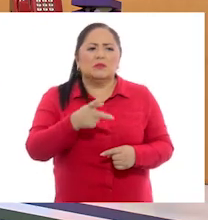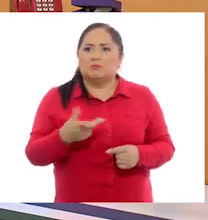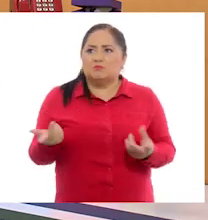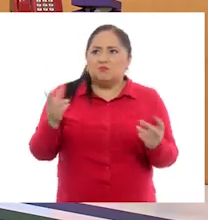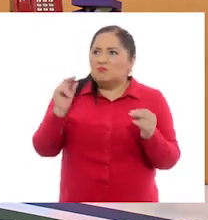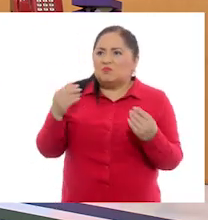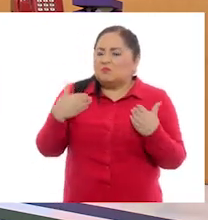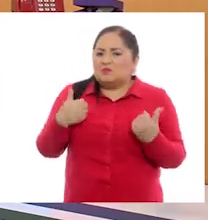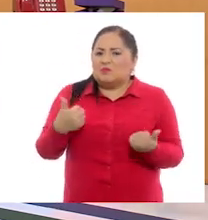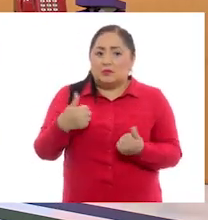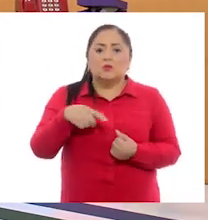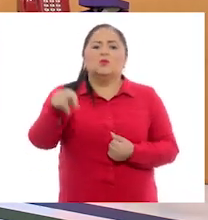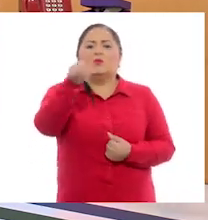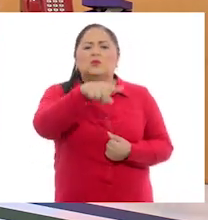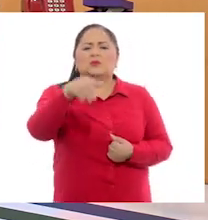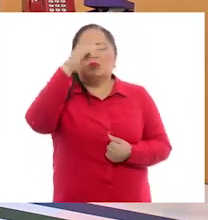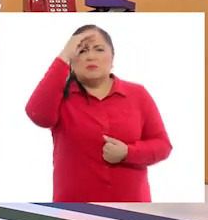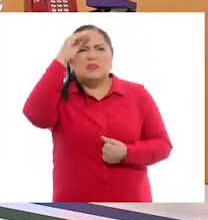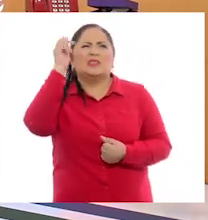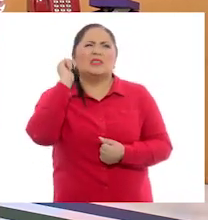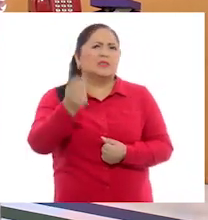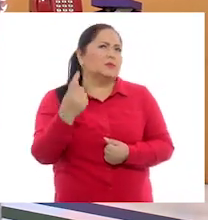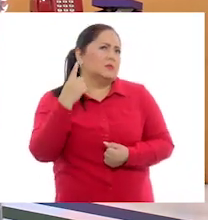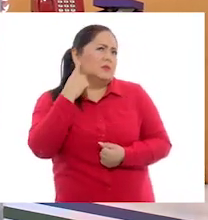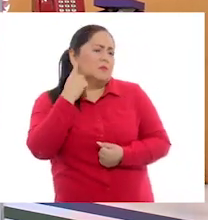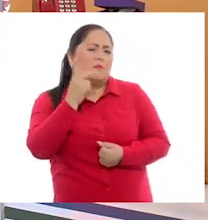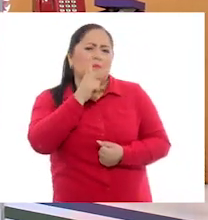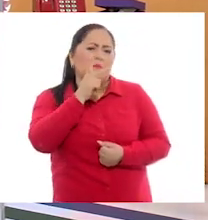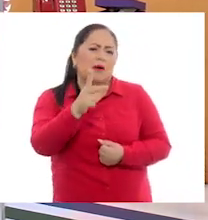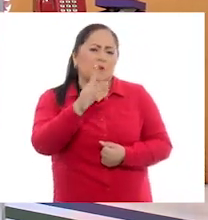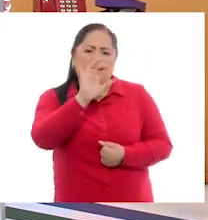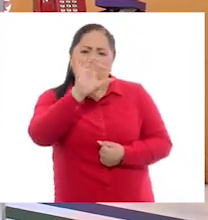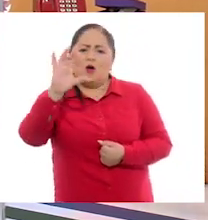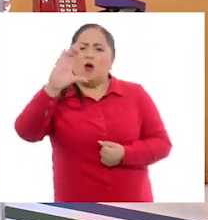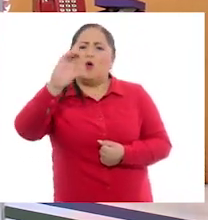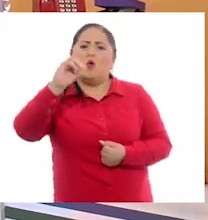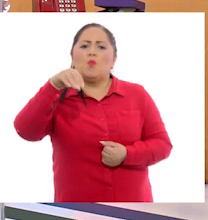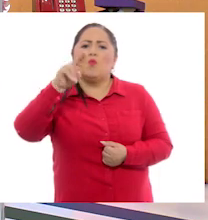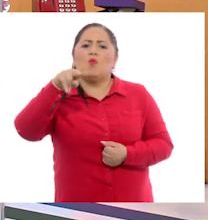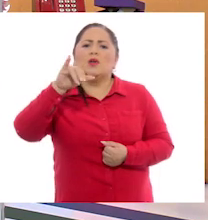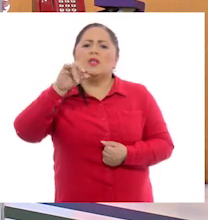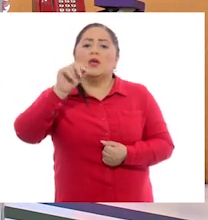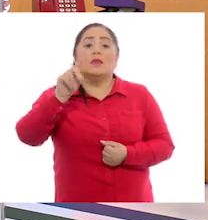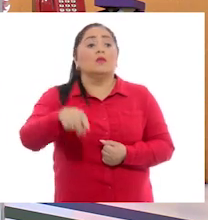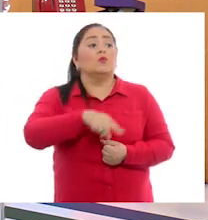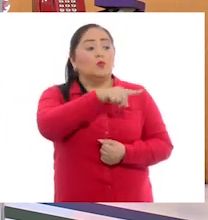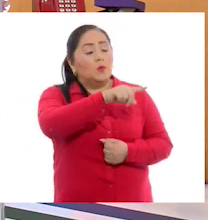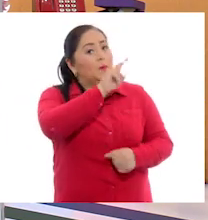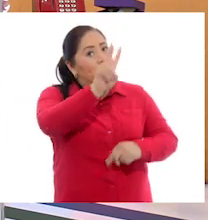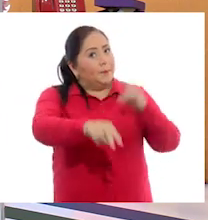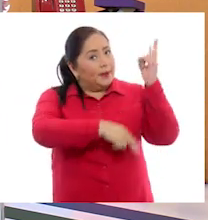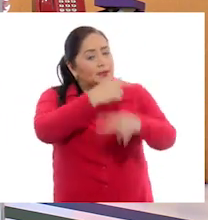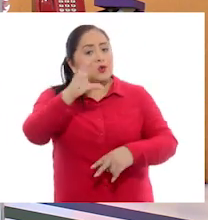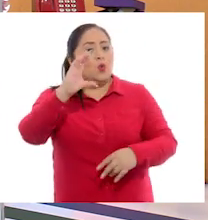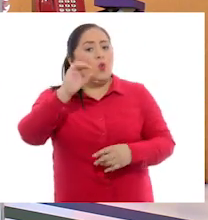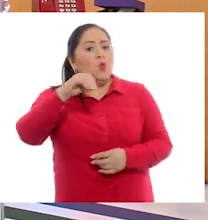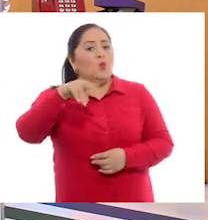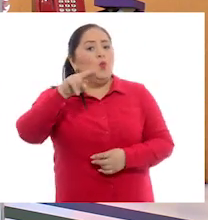tenerlo muy claro? Ustedes en casa, ¿qué se imaginan cuando escuchan la palabra comunidad? Cuando alguien dice, vayan a su comunidad,